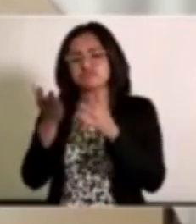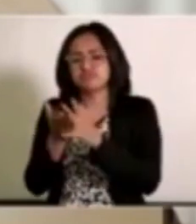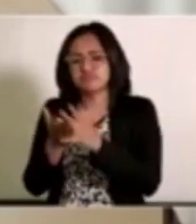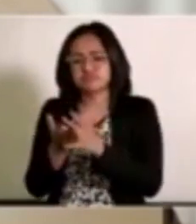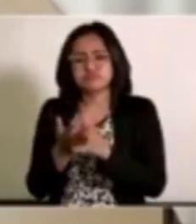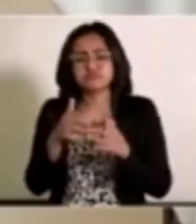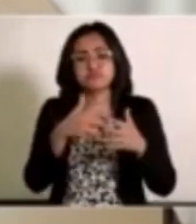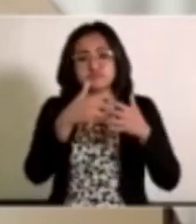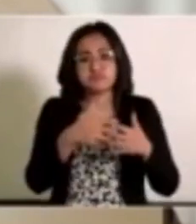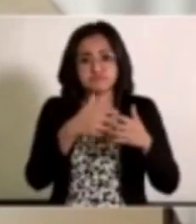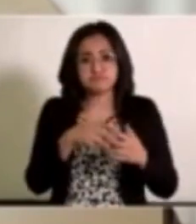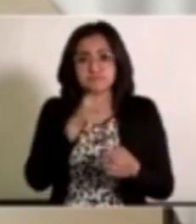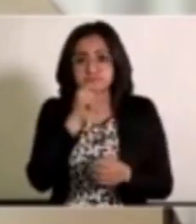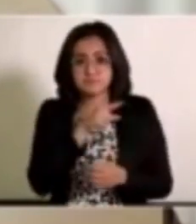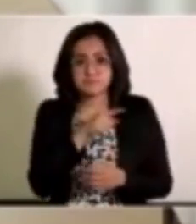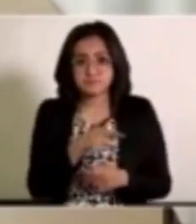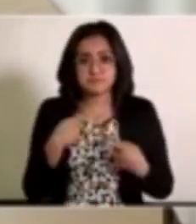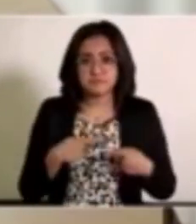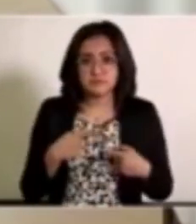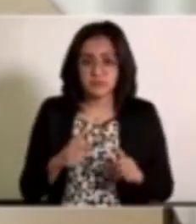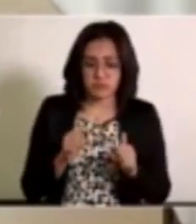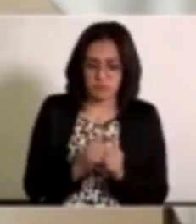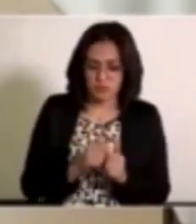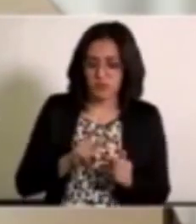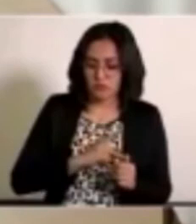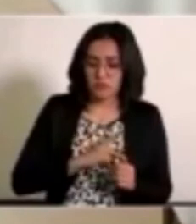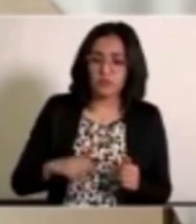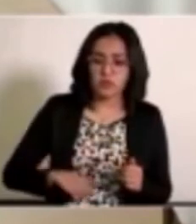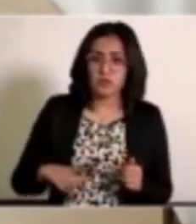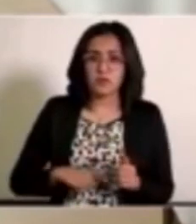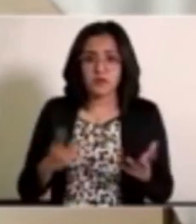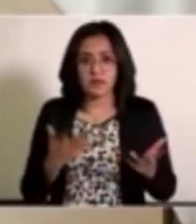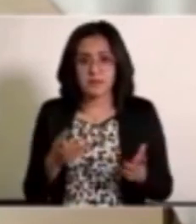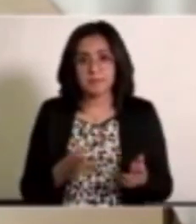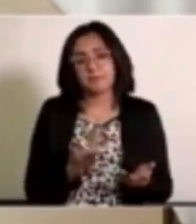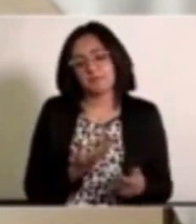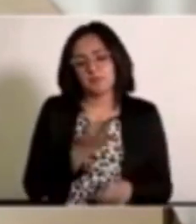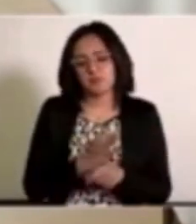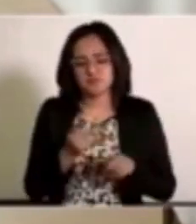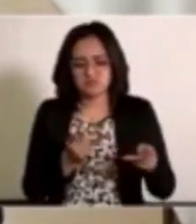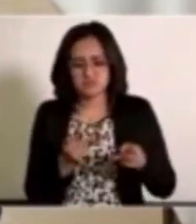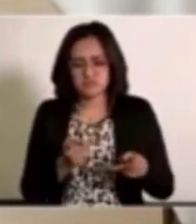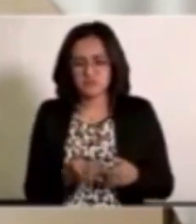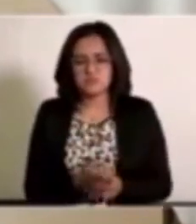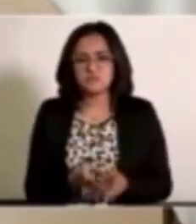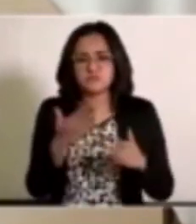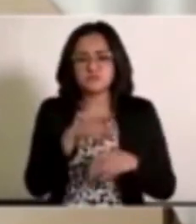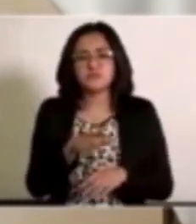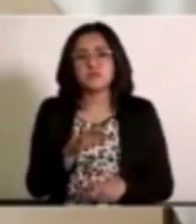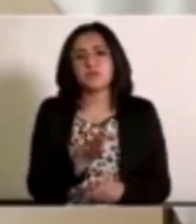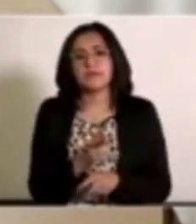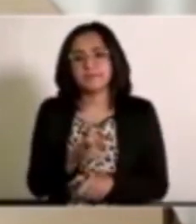contratista con la que el gobierno llevó a cabo este procedimiento a través de una